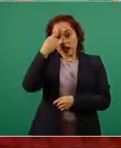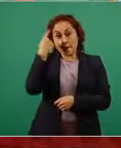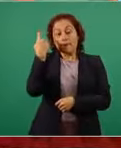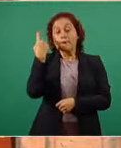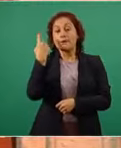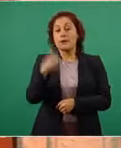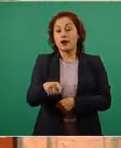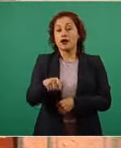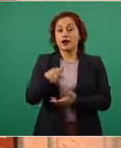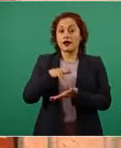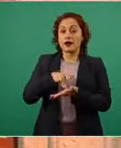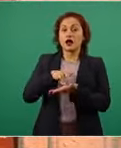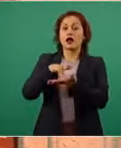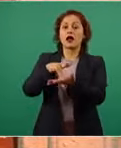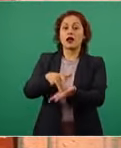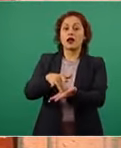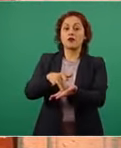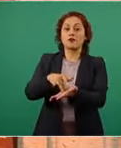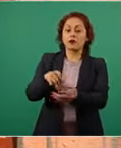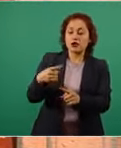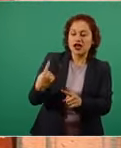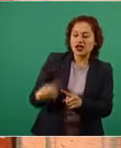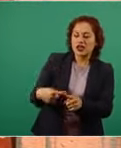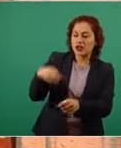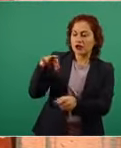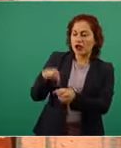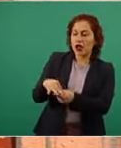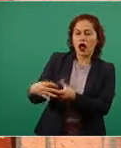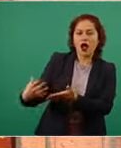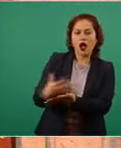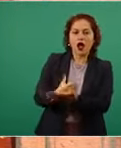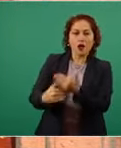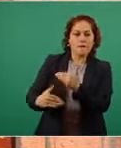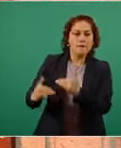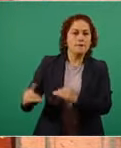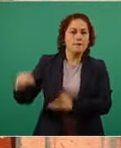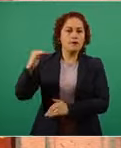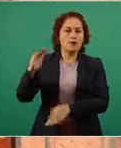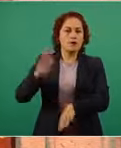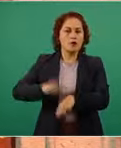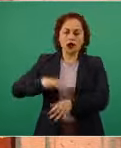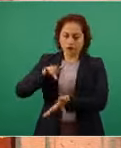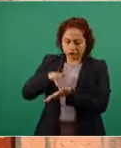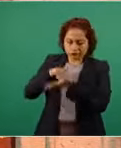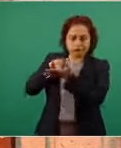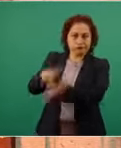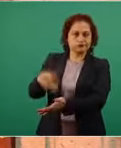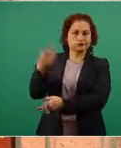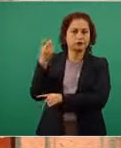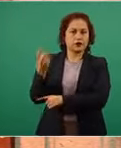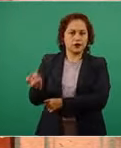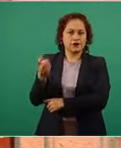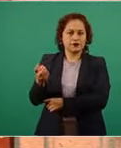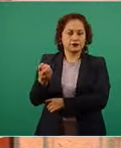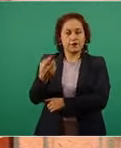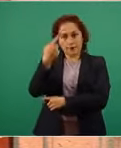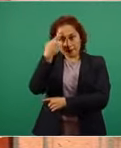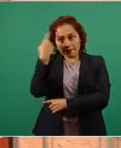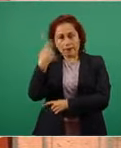al que tenga la mayoría de votos en la elección de gobernador.